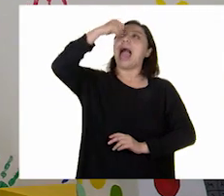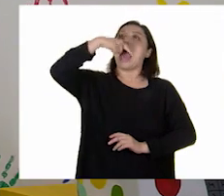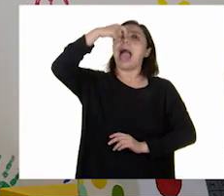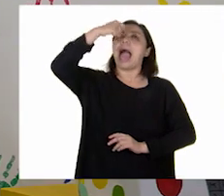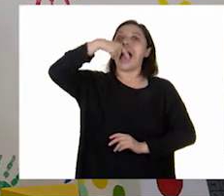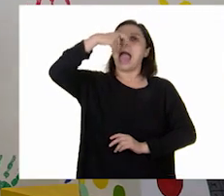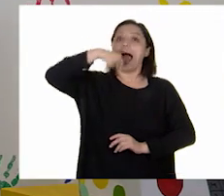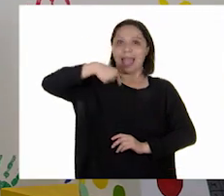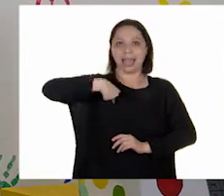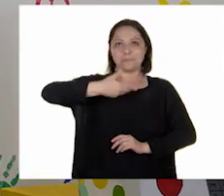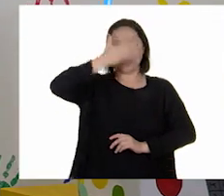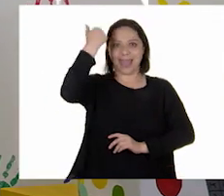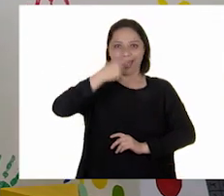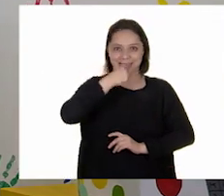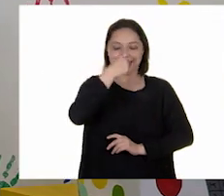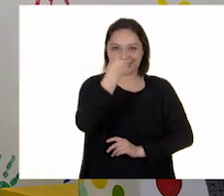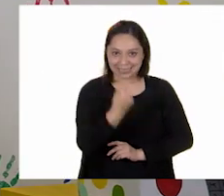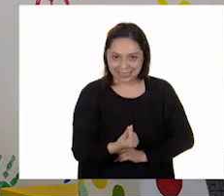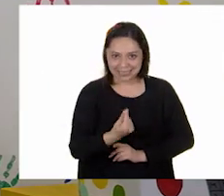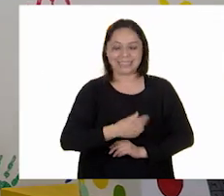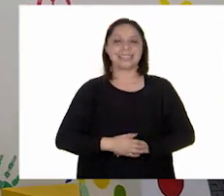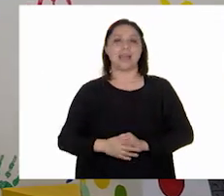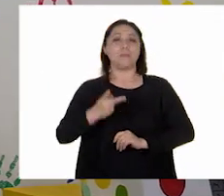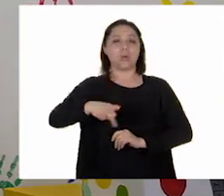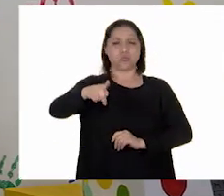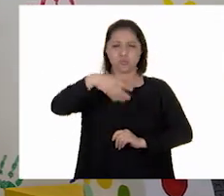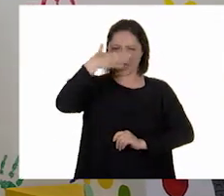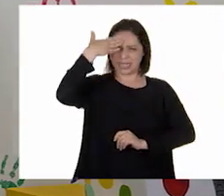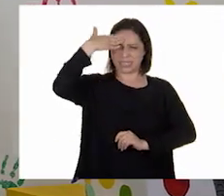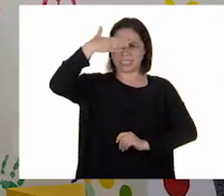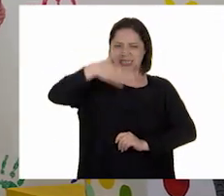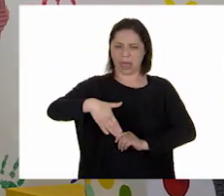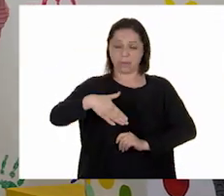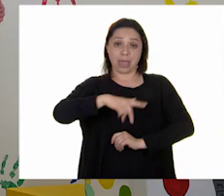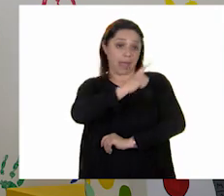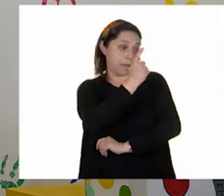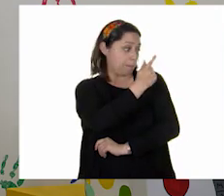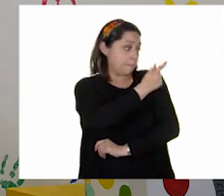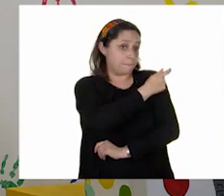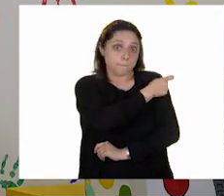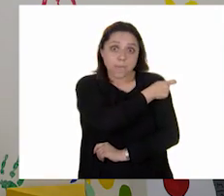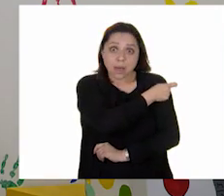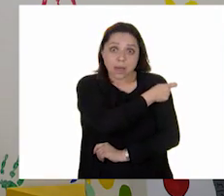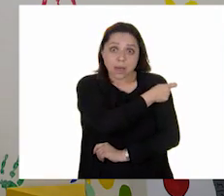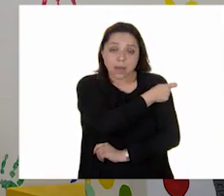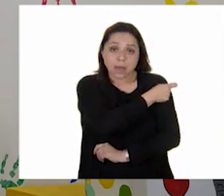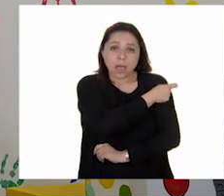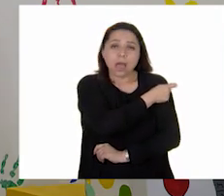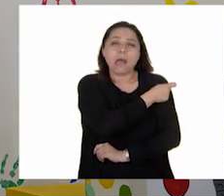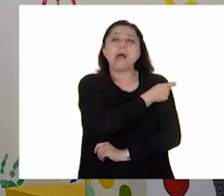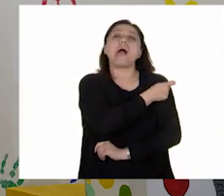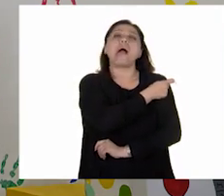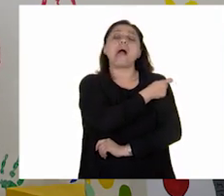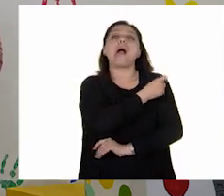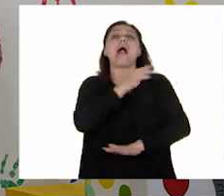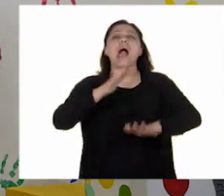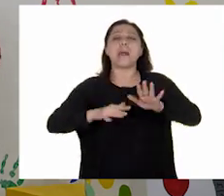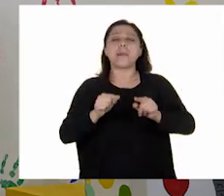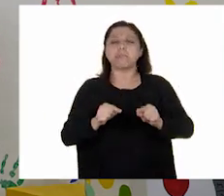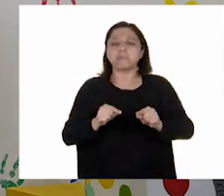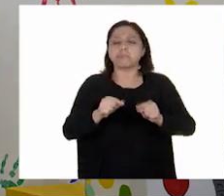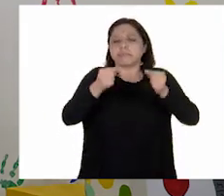gotitas. Pero ¿saben también cuando nos aplican alguna inyección? Llegamos a tener ligeras reacciones,